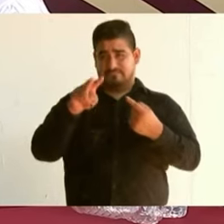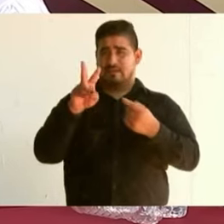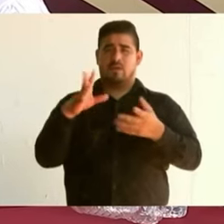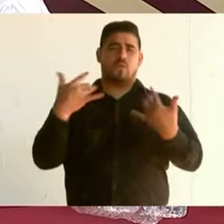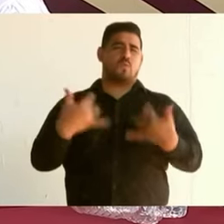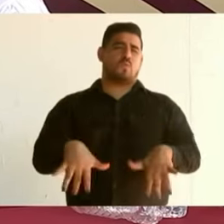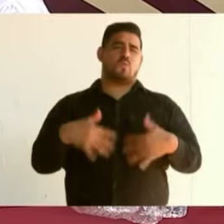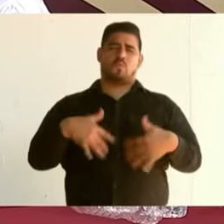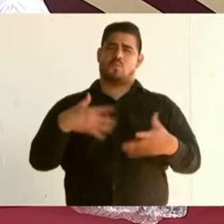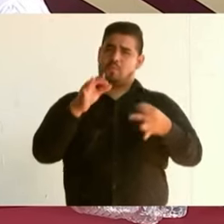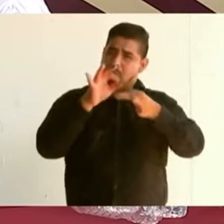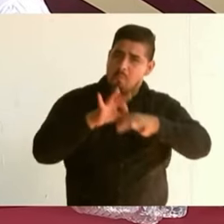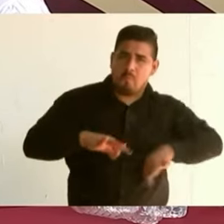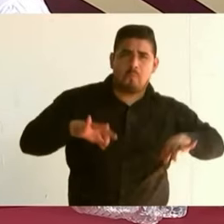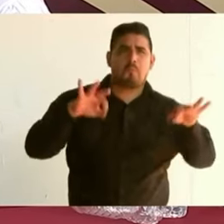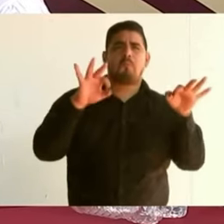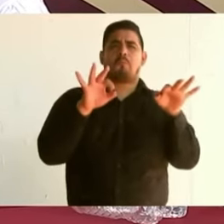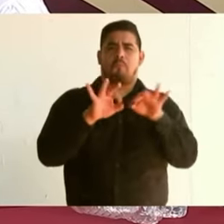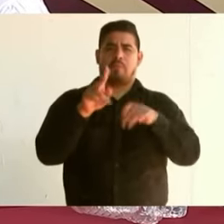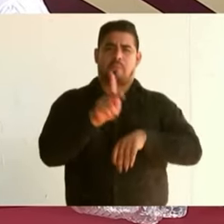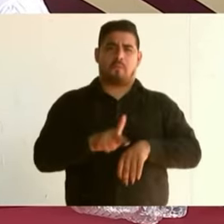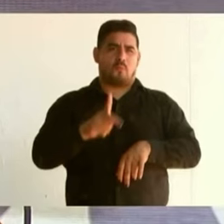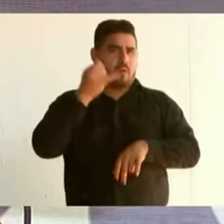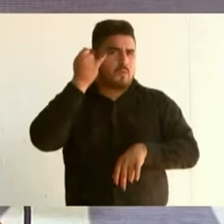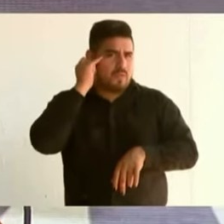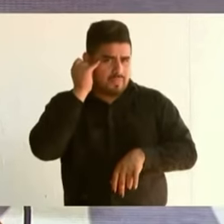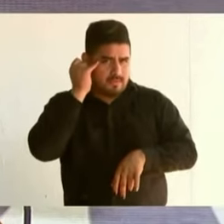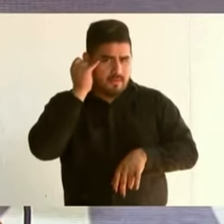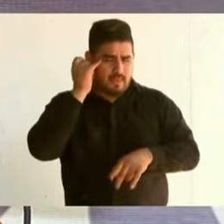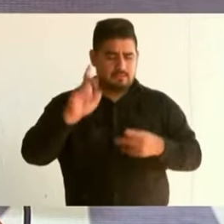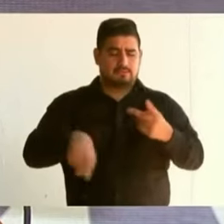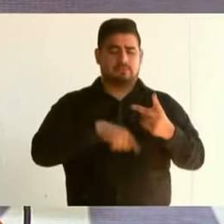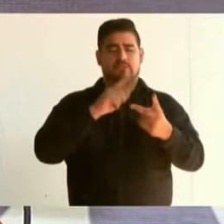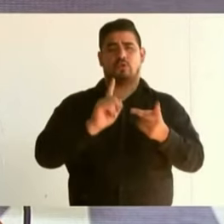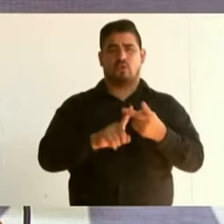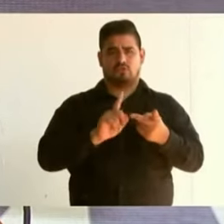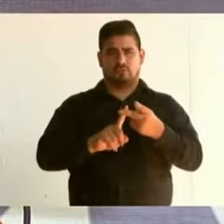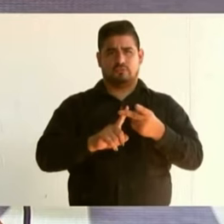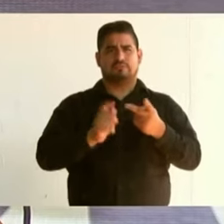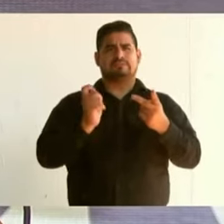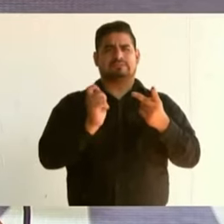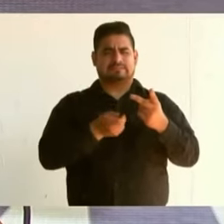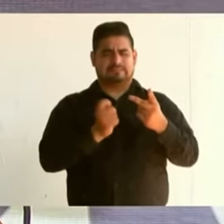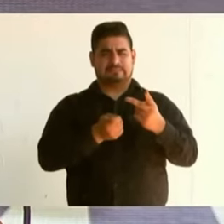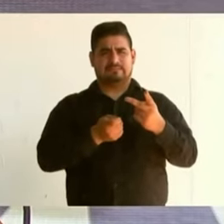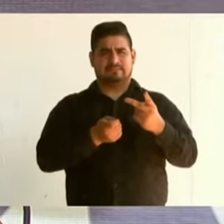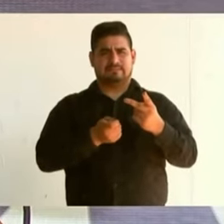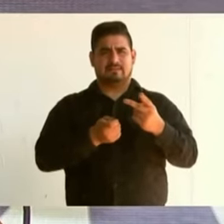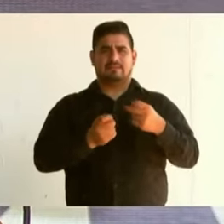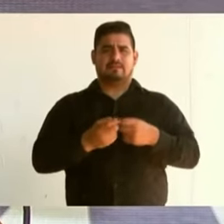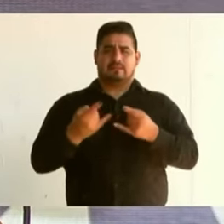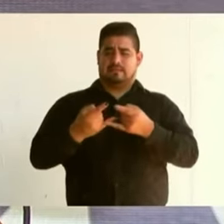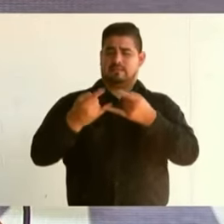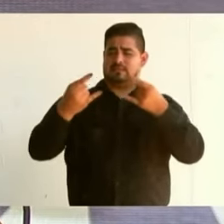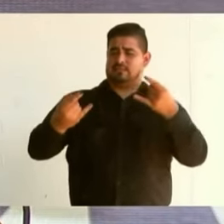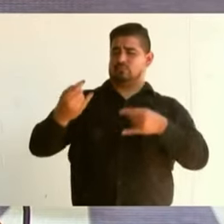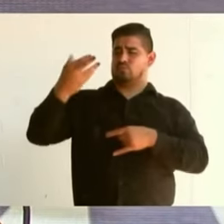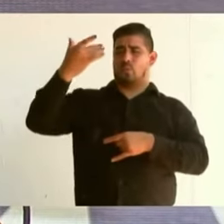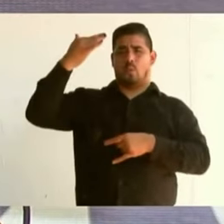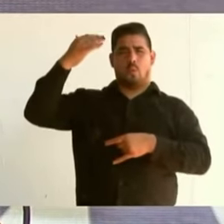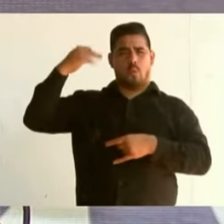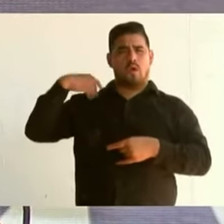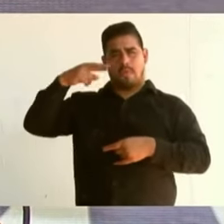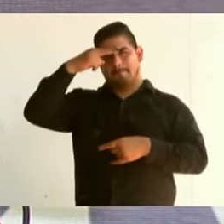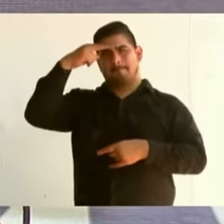pueblos originarios, nuestras raíces. Y dos, la fecunda historia de nuestro país,